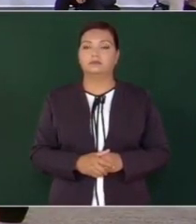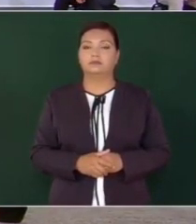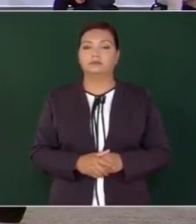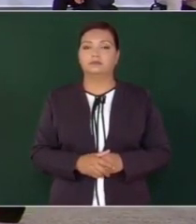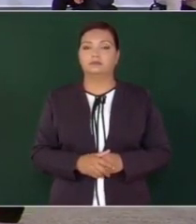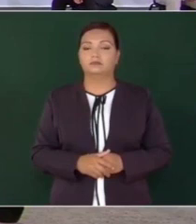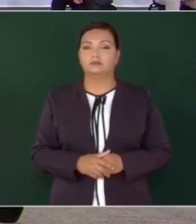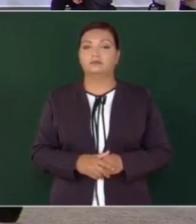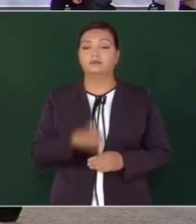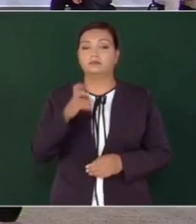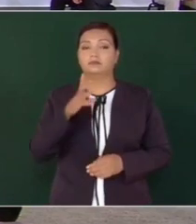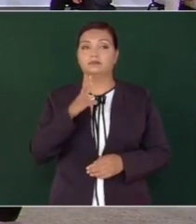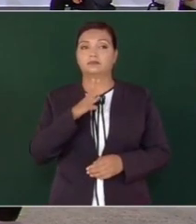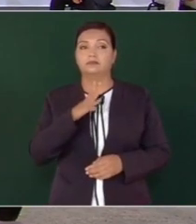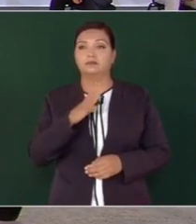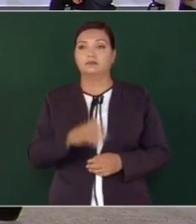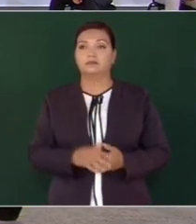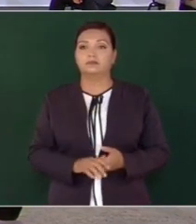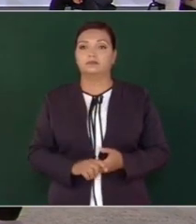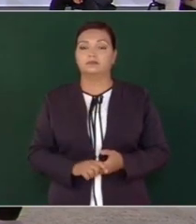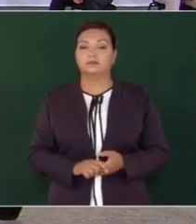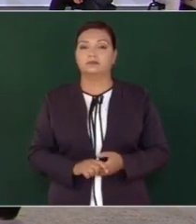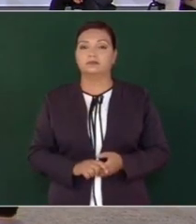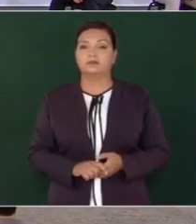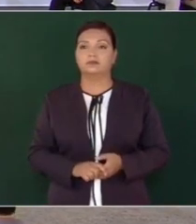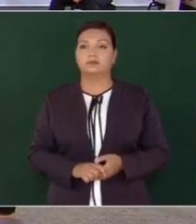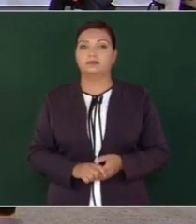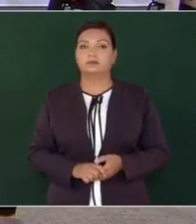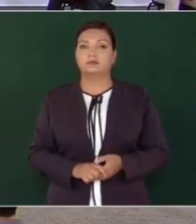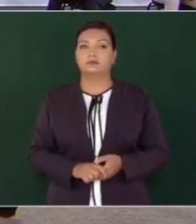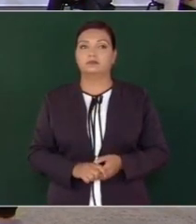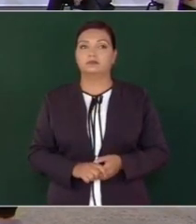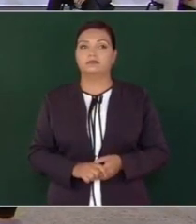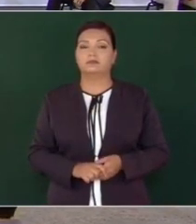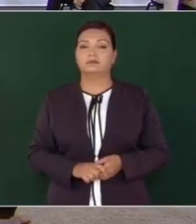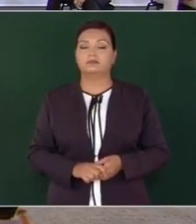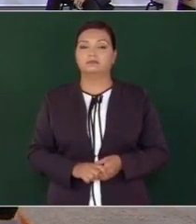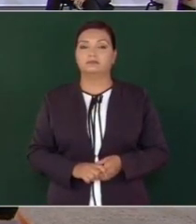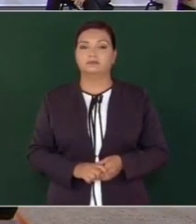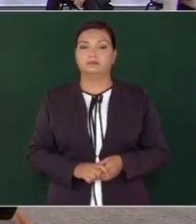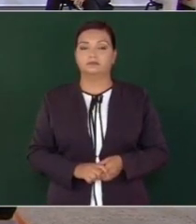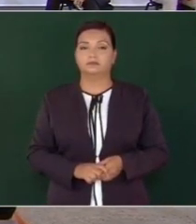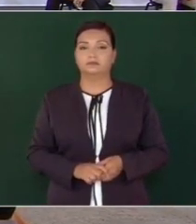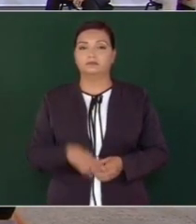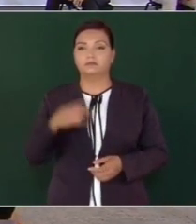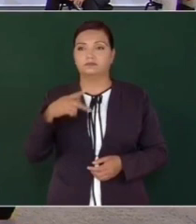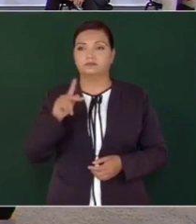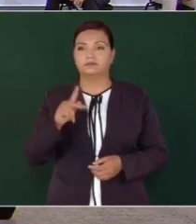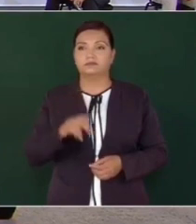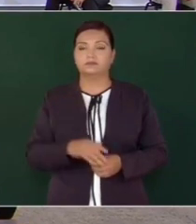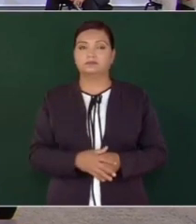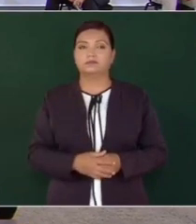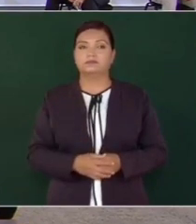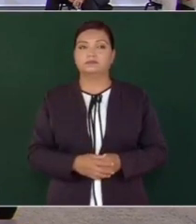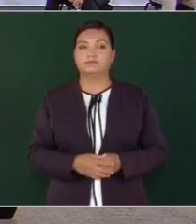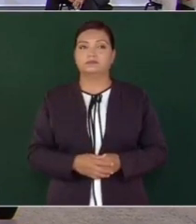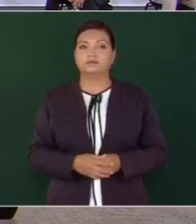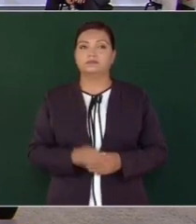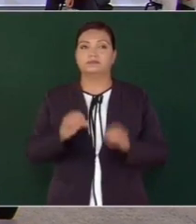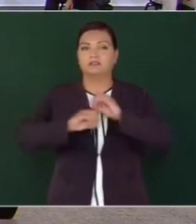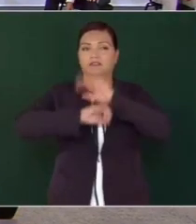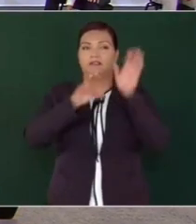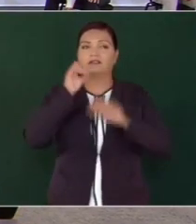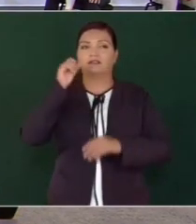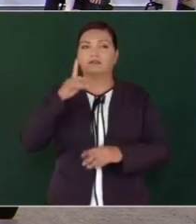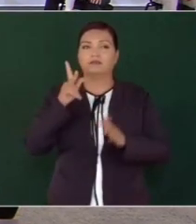Esta es, sí, pero está claro